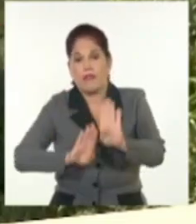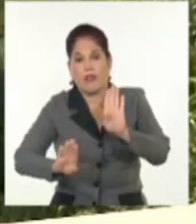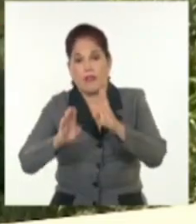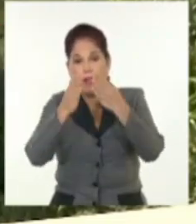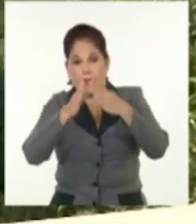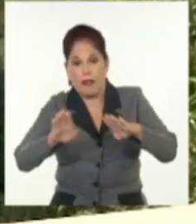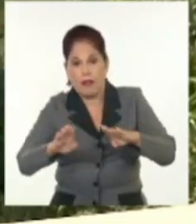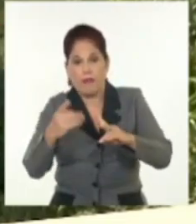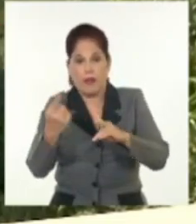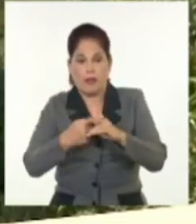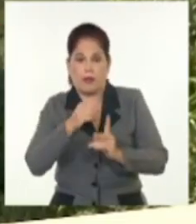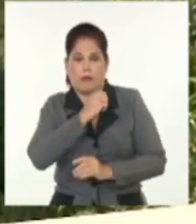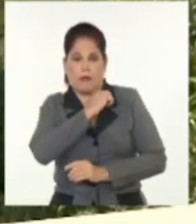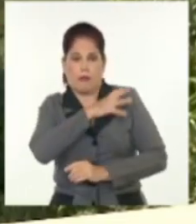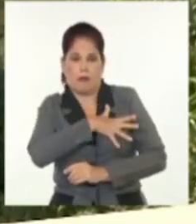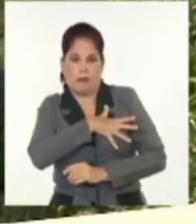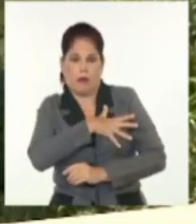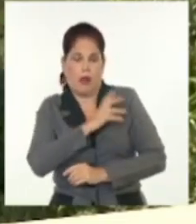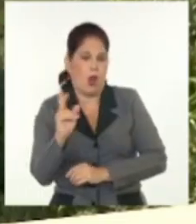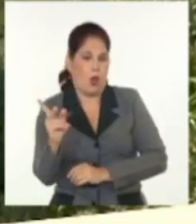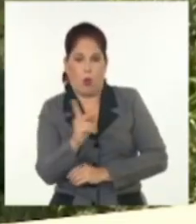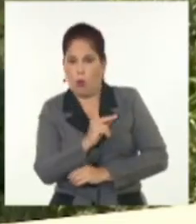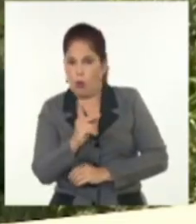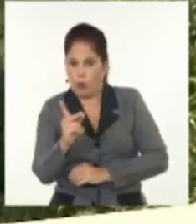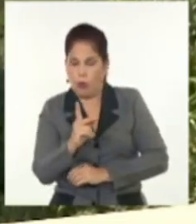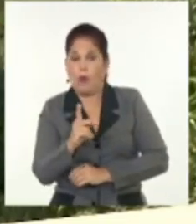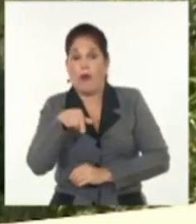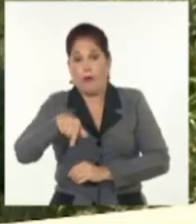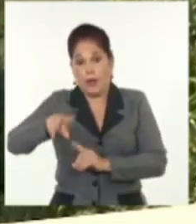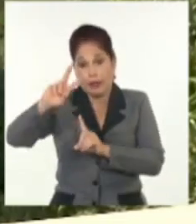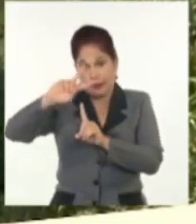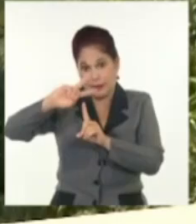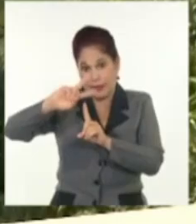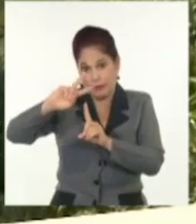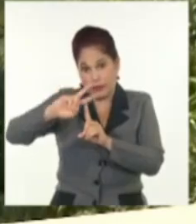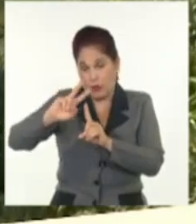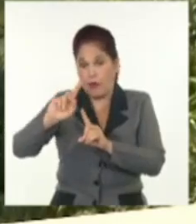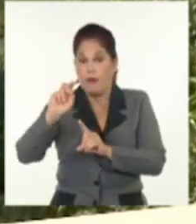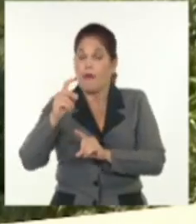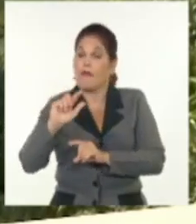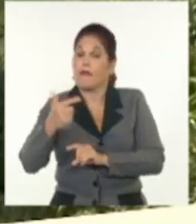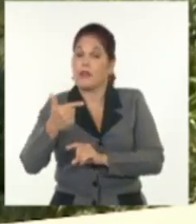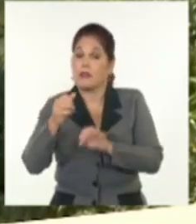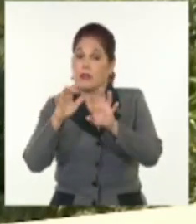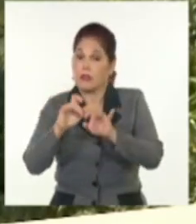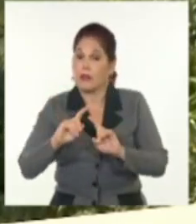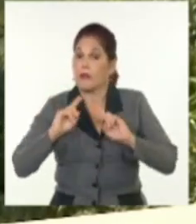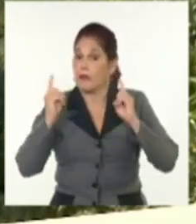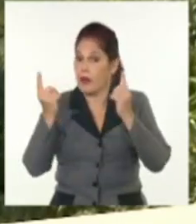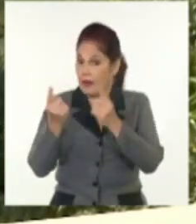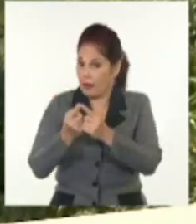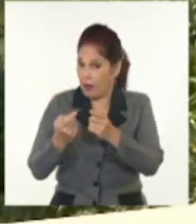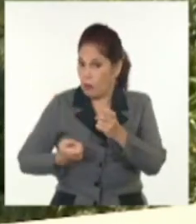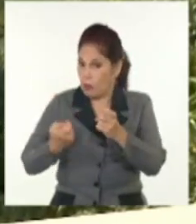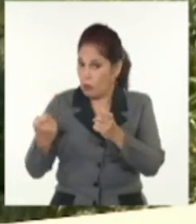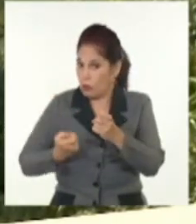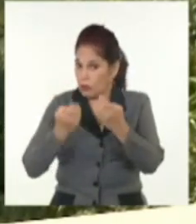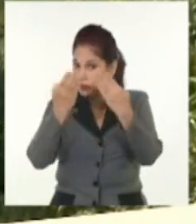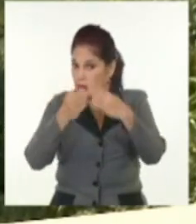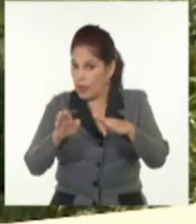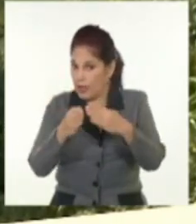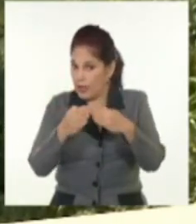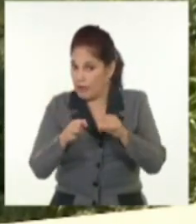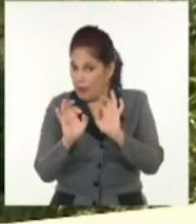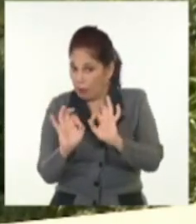y de Gaza. En comparecencia televisada, el vicesecretario general de la resistencia libanesa, Naim